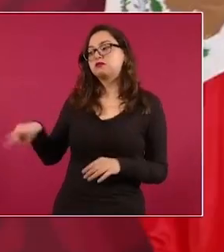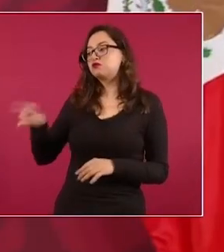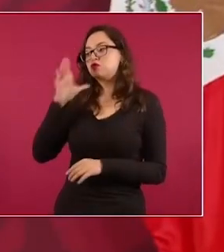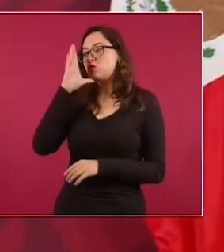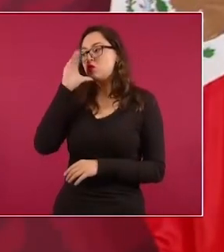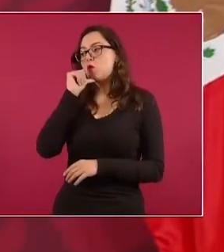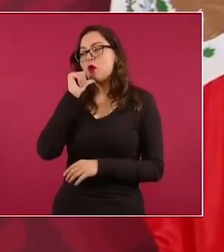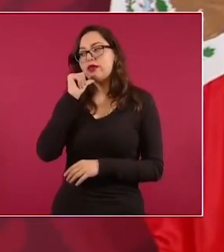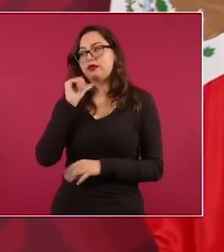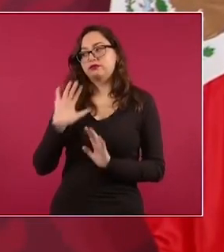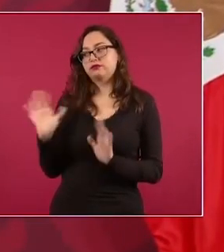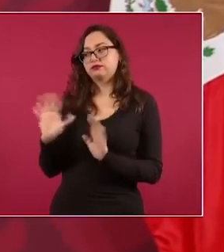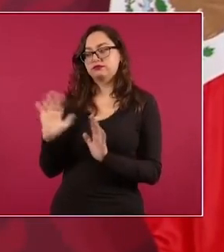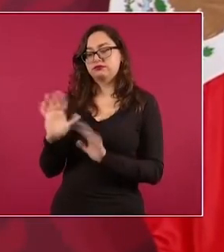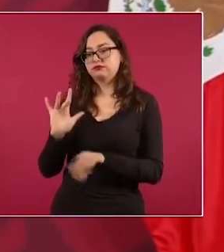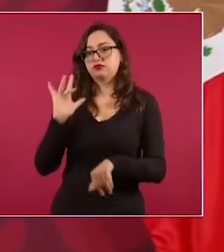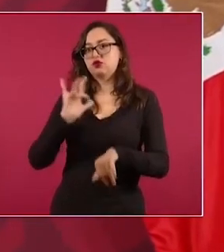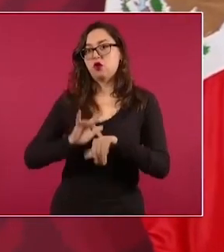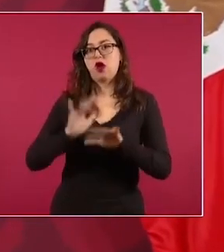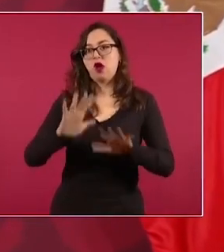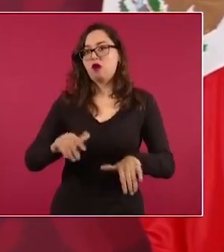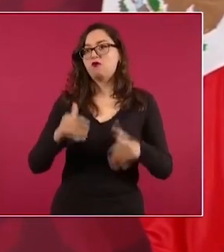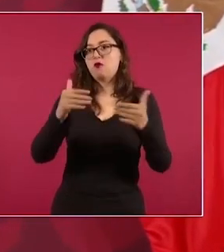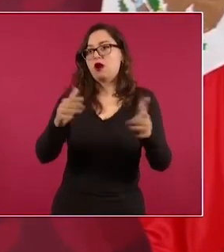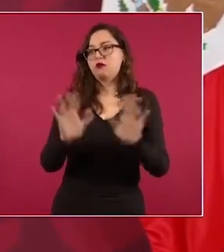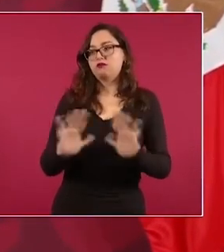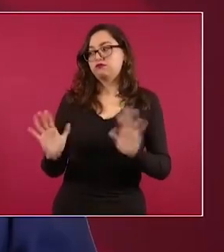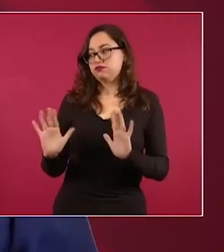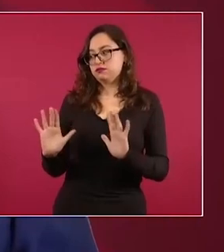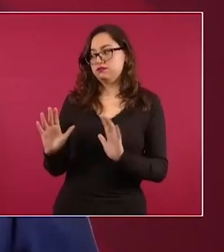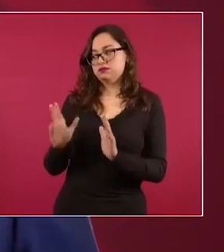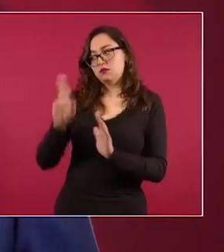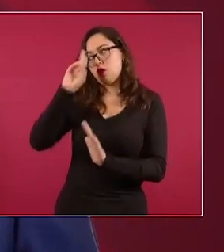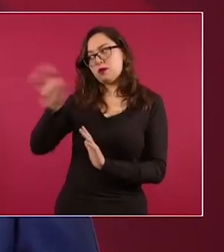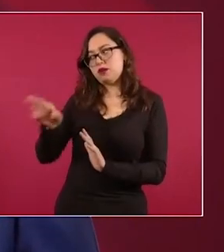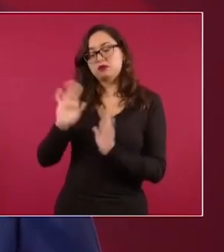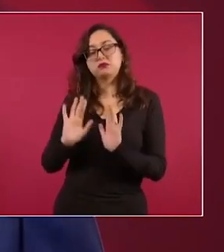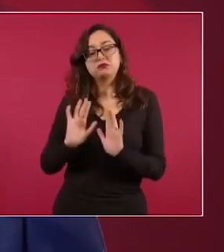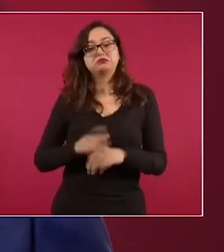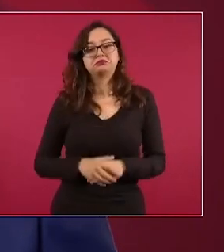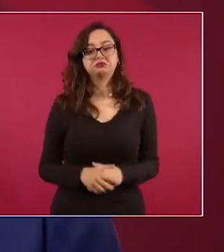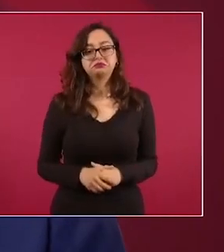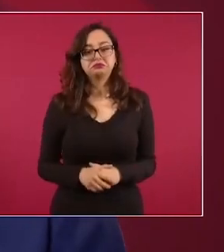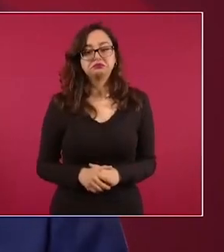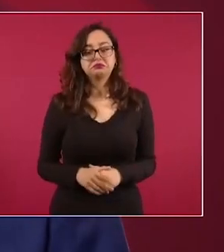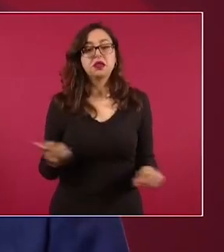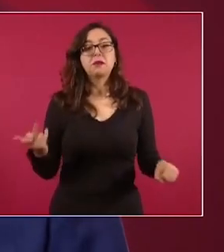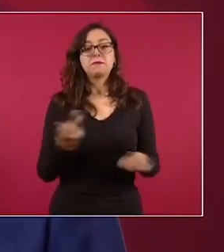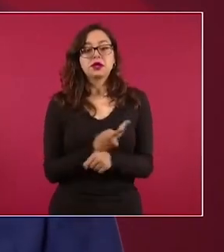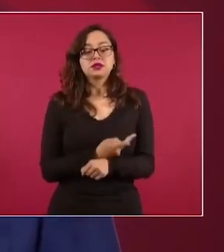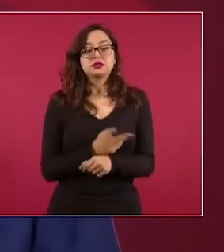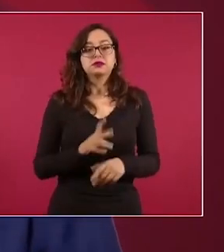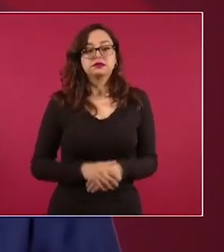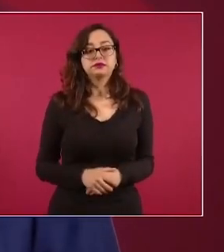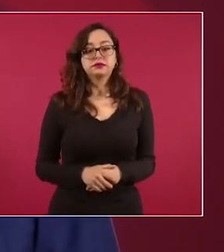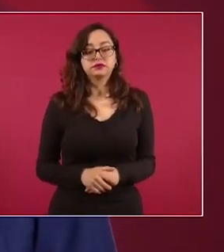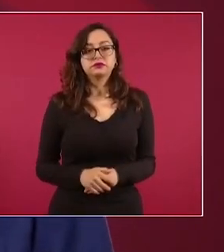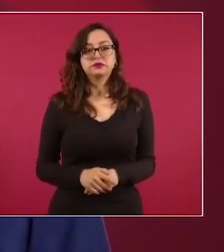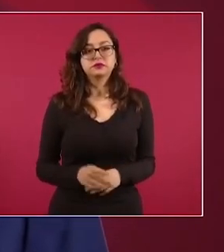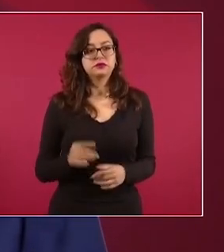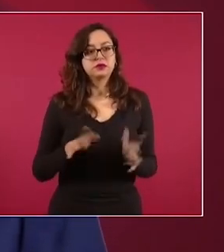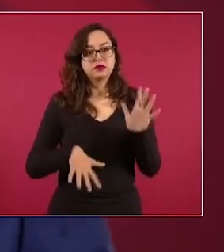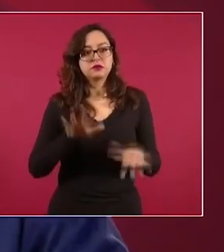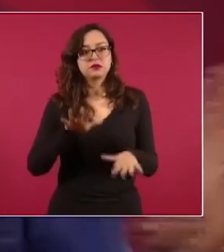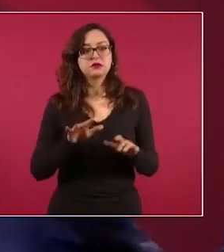a una persona en frente de un batallón.